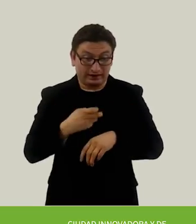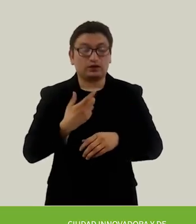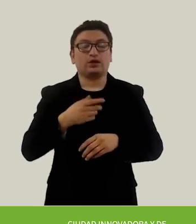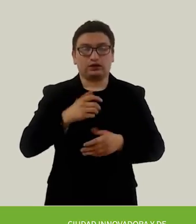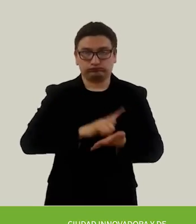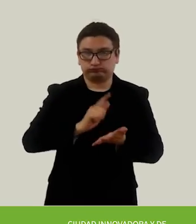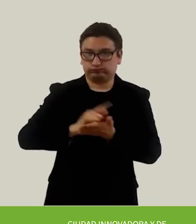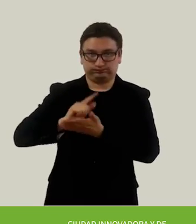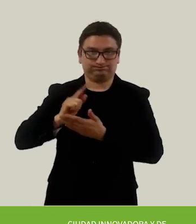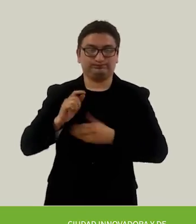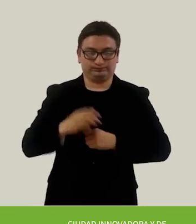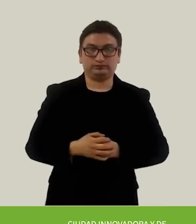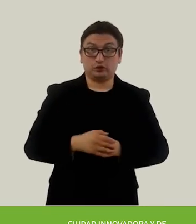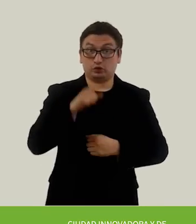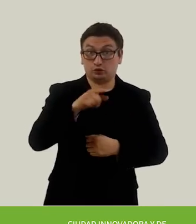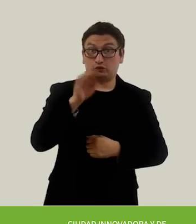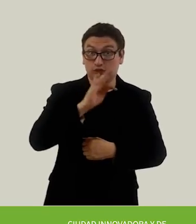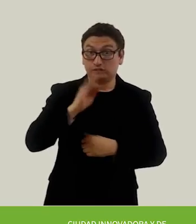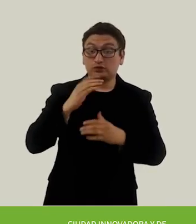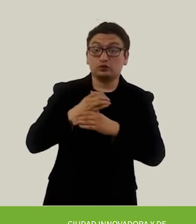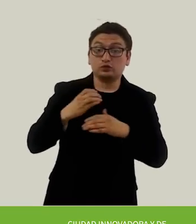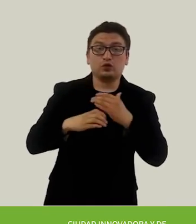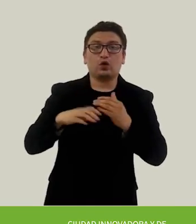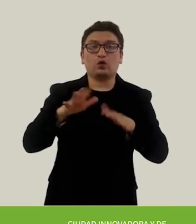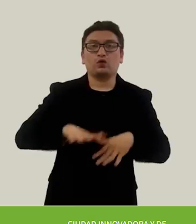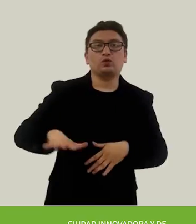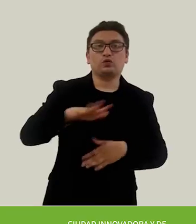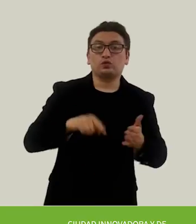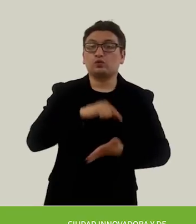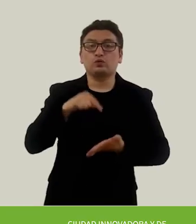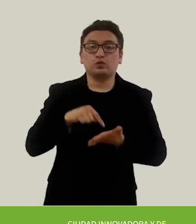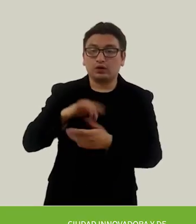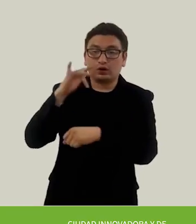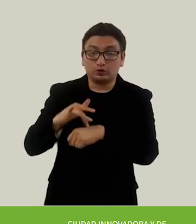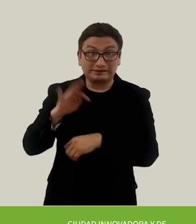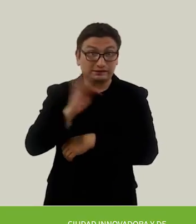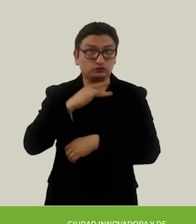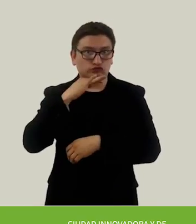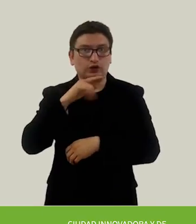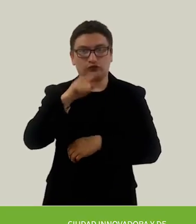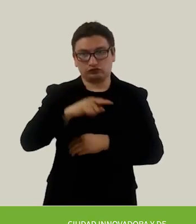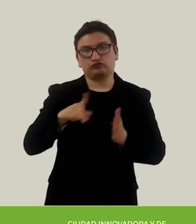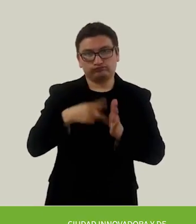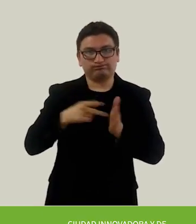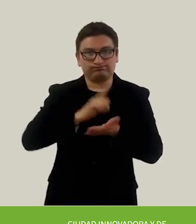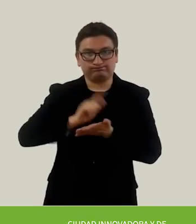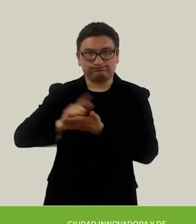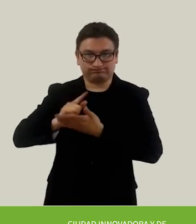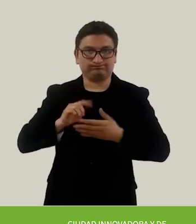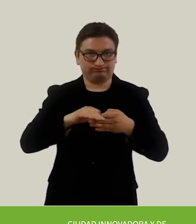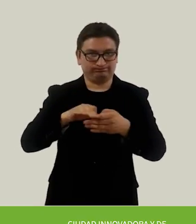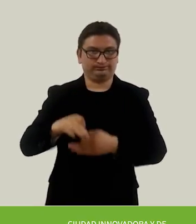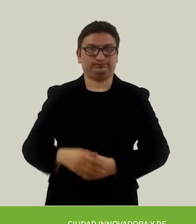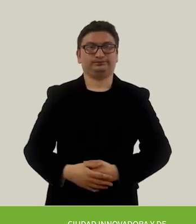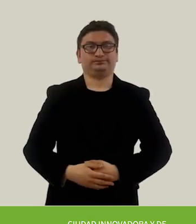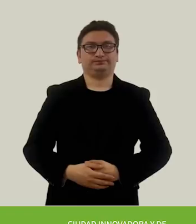trasladarte o entrar a algún lugar. Si tuviste contacto con alguna superficie que pueda estar contaminada, realiza rutinas de higiene